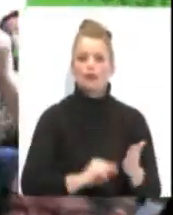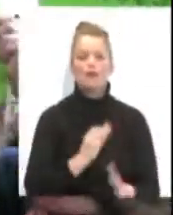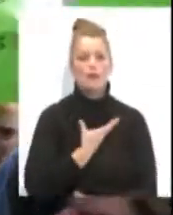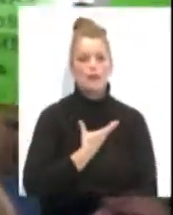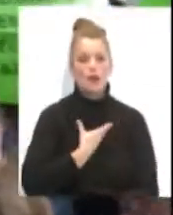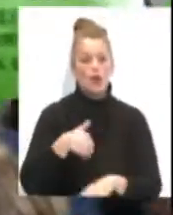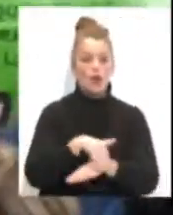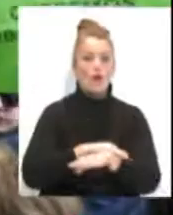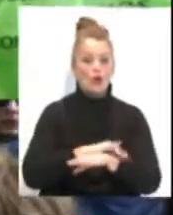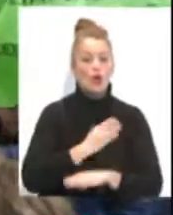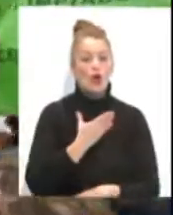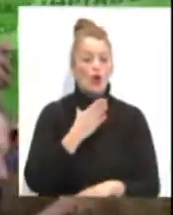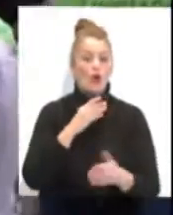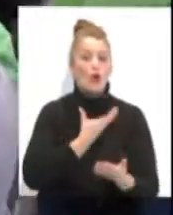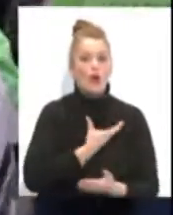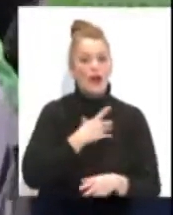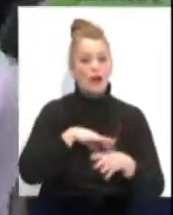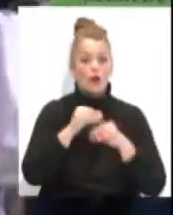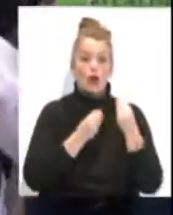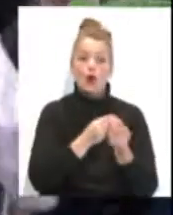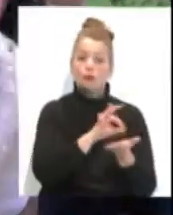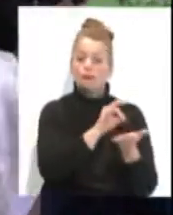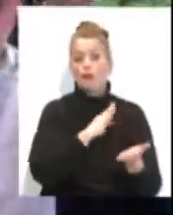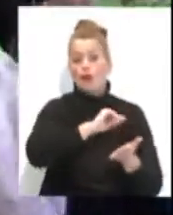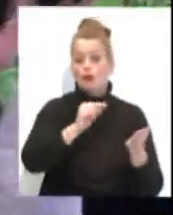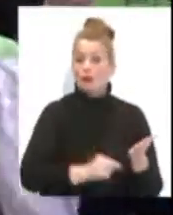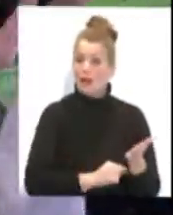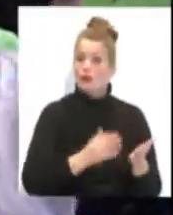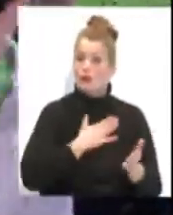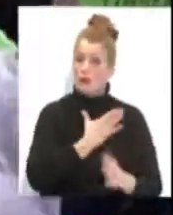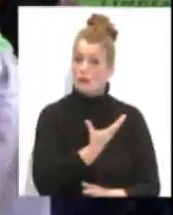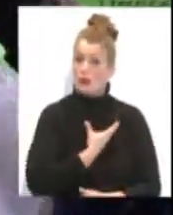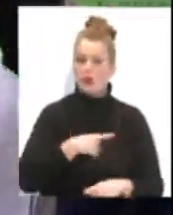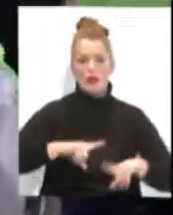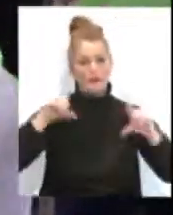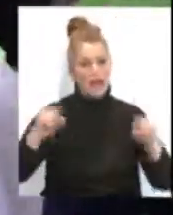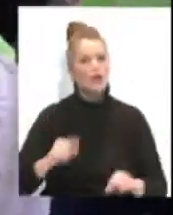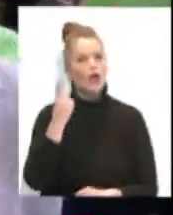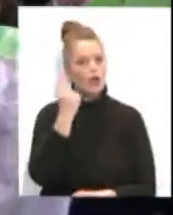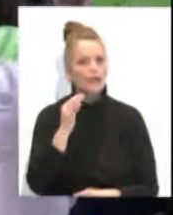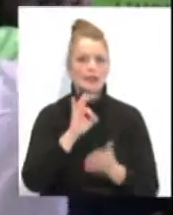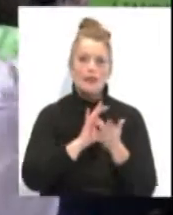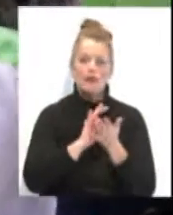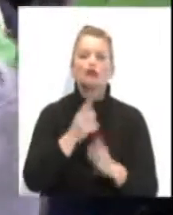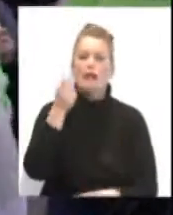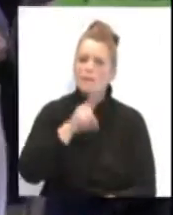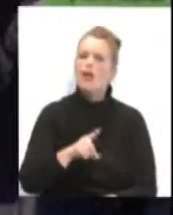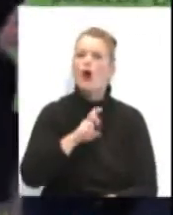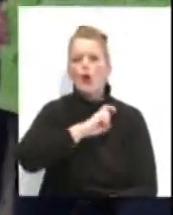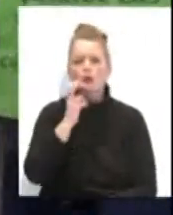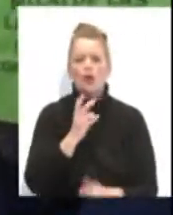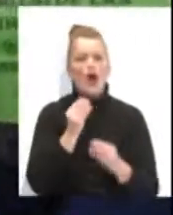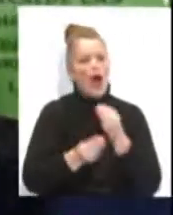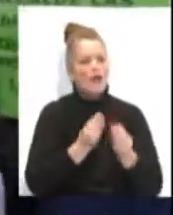gobierno local defiende que con la municipalización no solo se abaratan costes y se mejora el servicio, sino que también se ofrece más